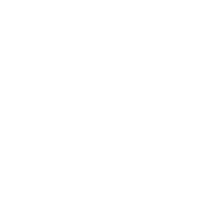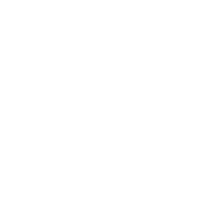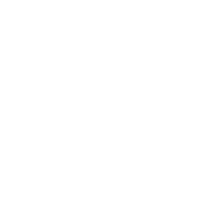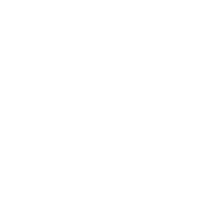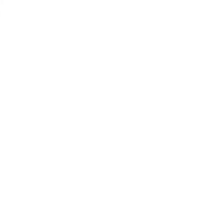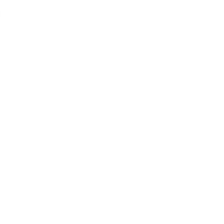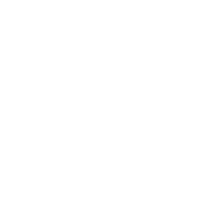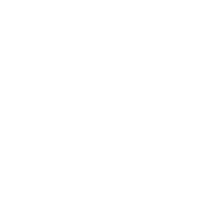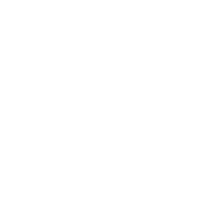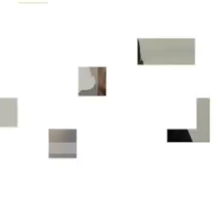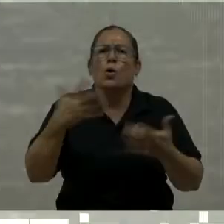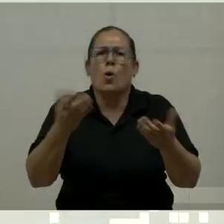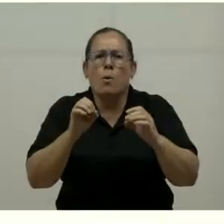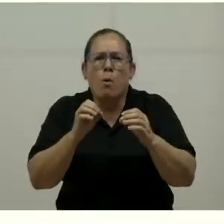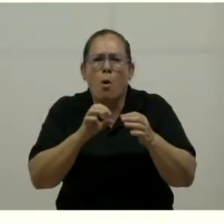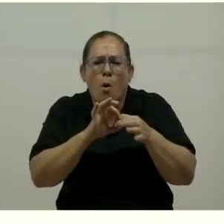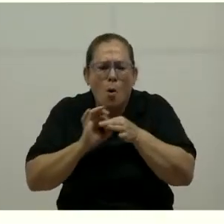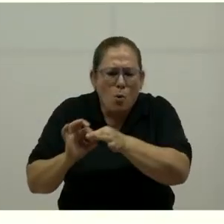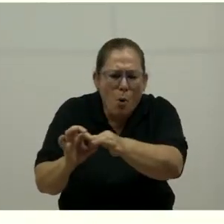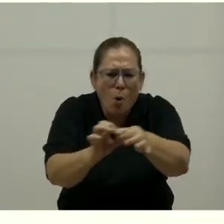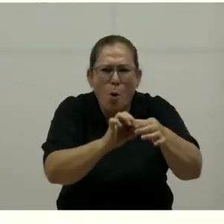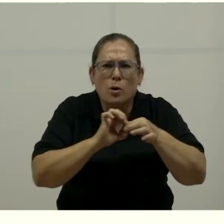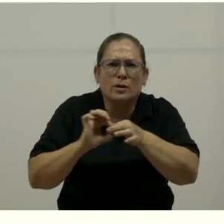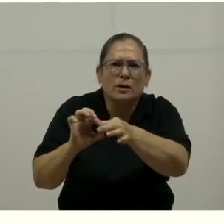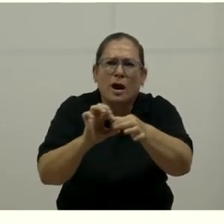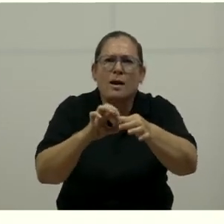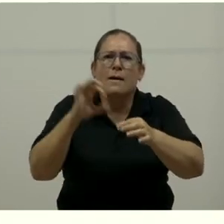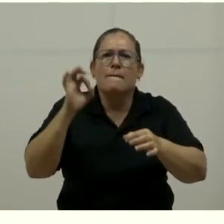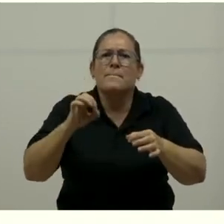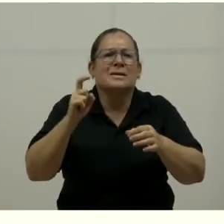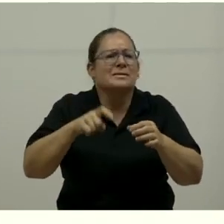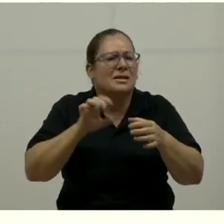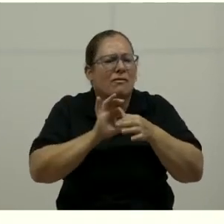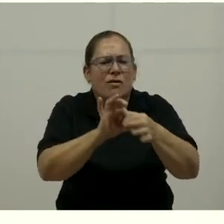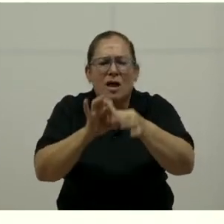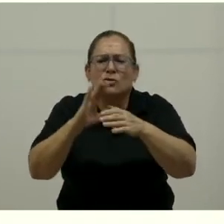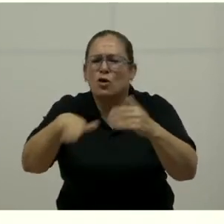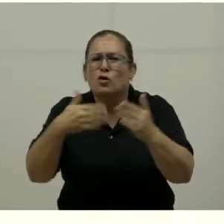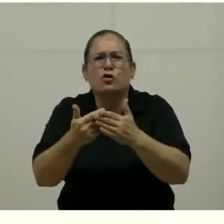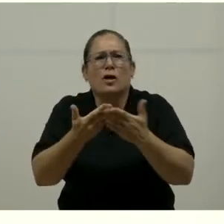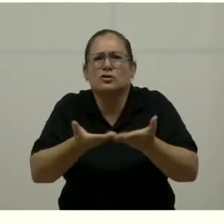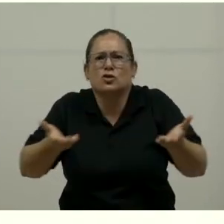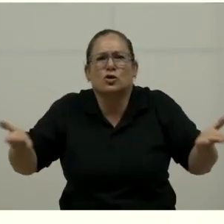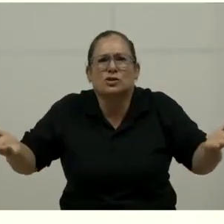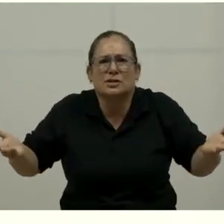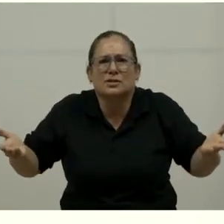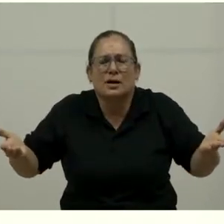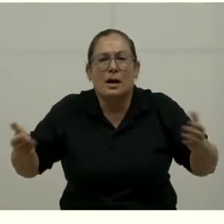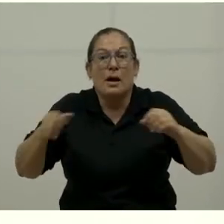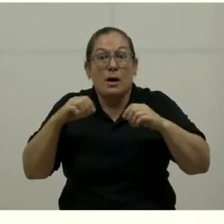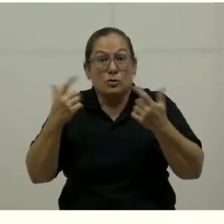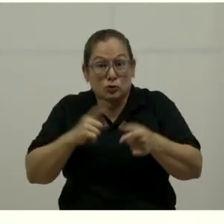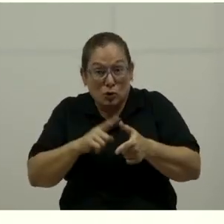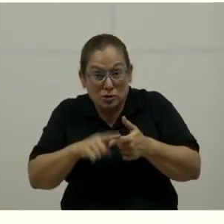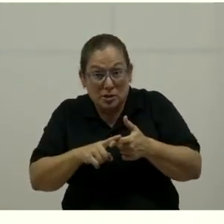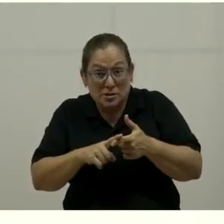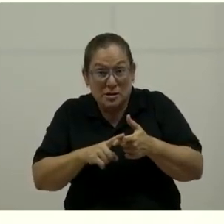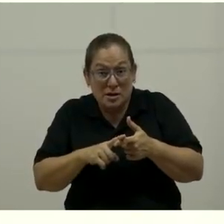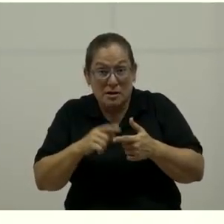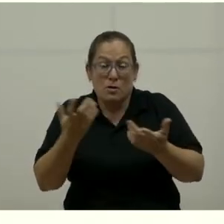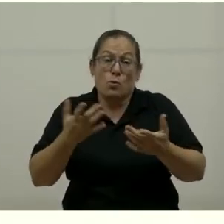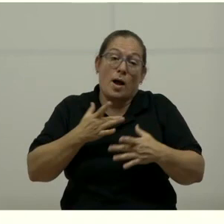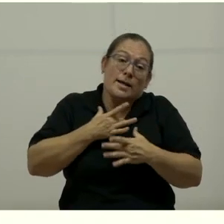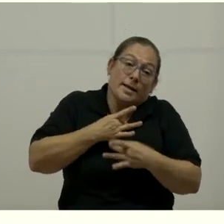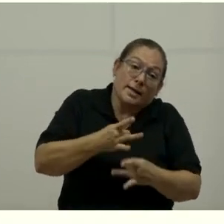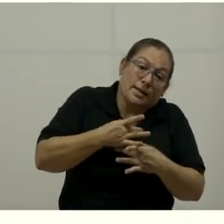merece. Y esa coordinación indispensable. Porque el turismo tiene que ver con casi todas las cosas en el país. Para poder pasar de las intenciones, de las buenas